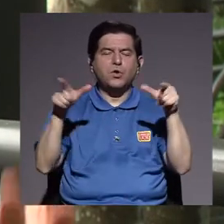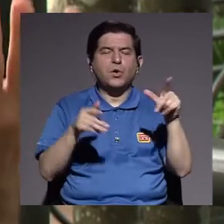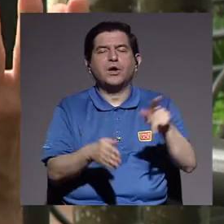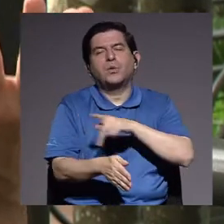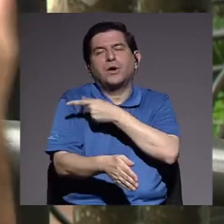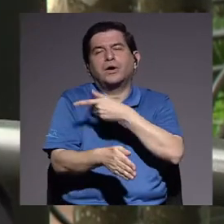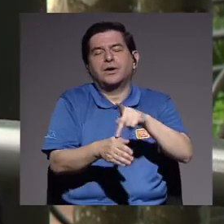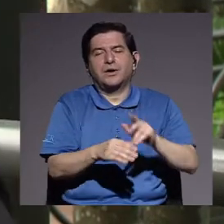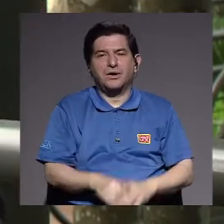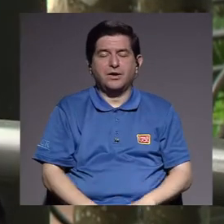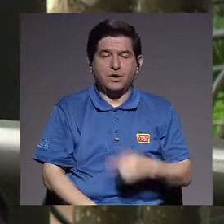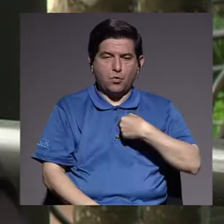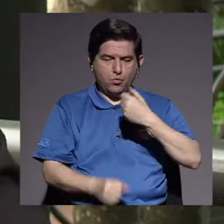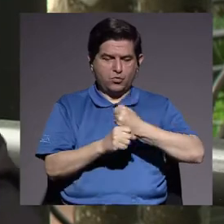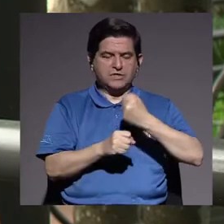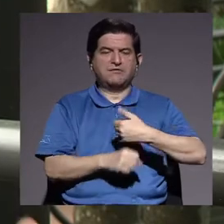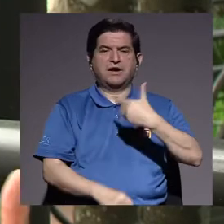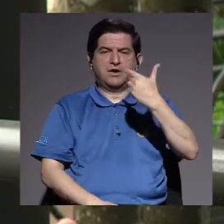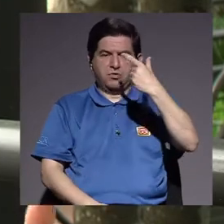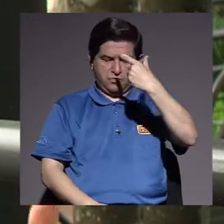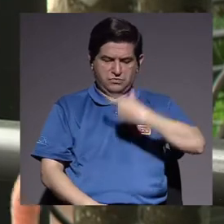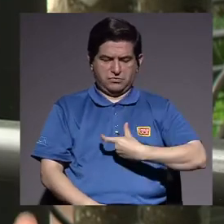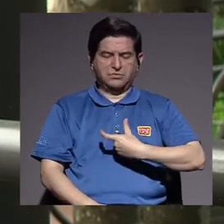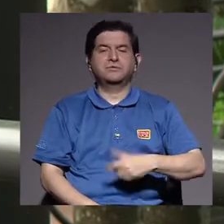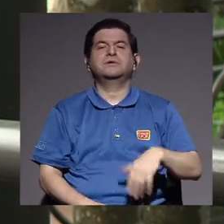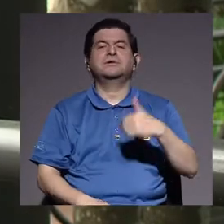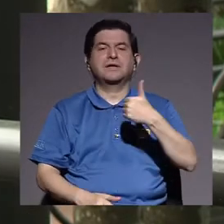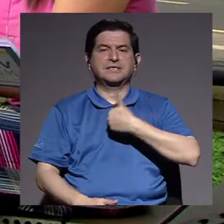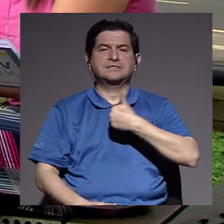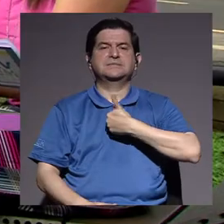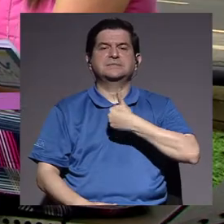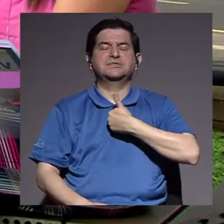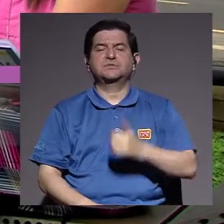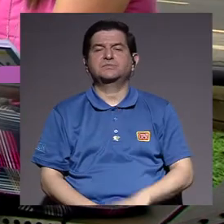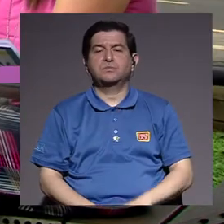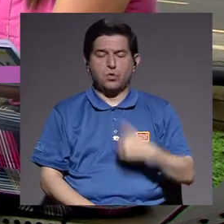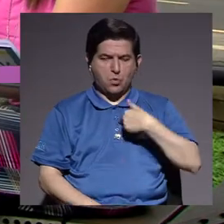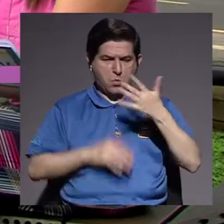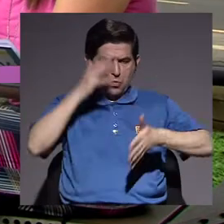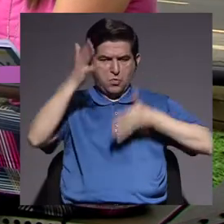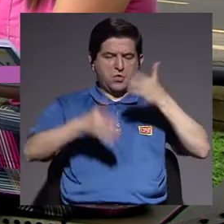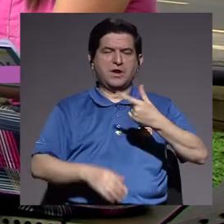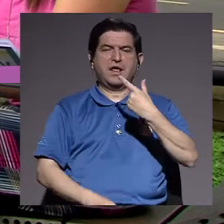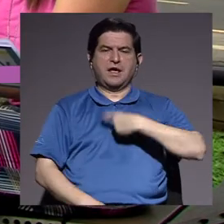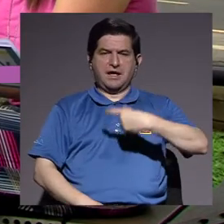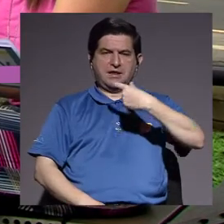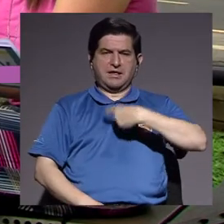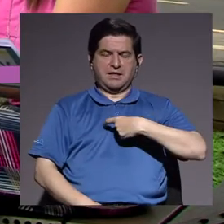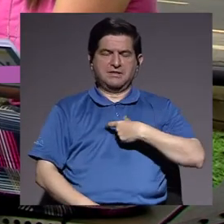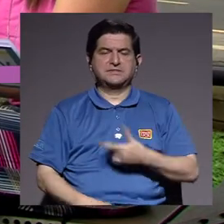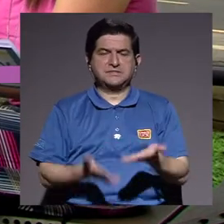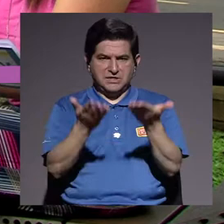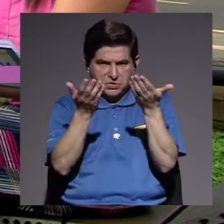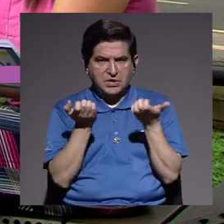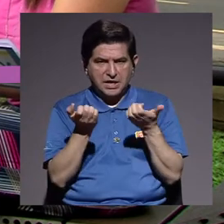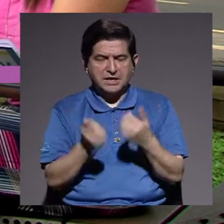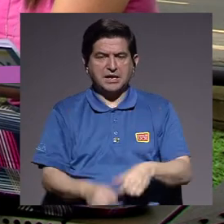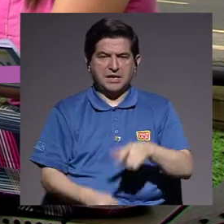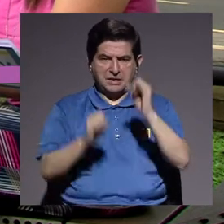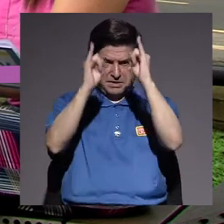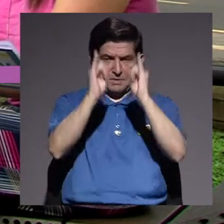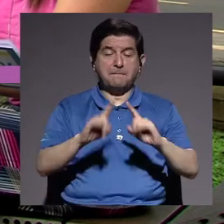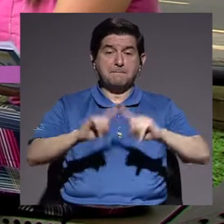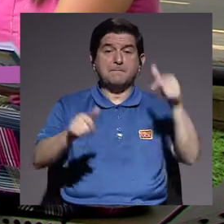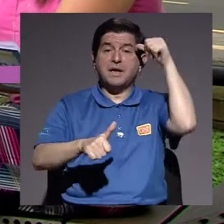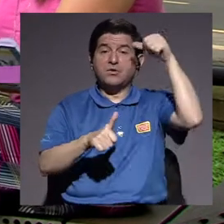poético, de ser obra de sí mismo, ser una obra de arte de uno mismo. La posibilidad de crearse imagen del deseo que uno quiere ser como individuo,